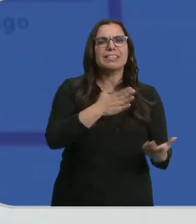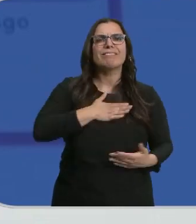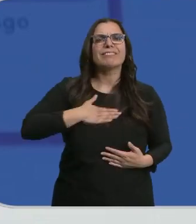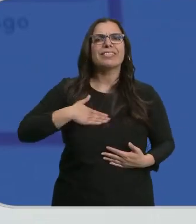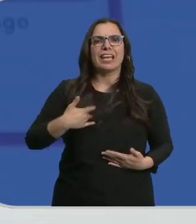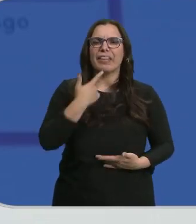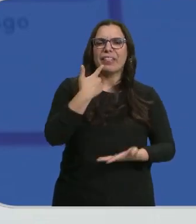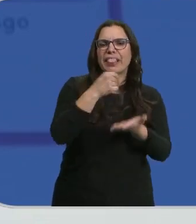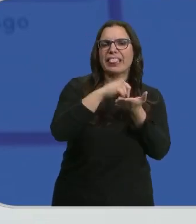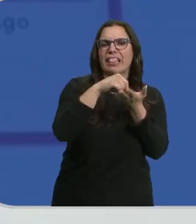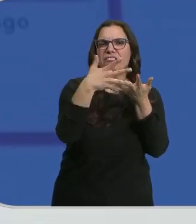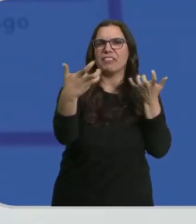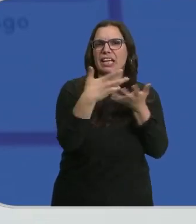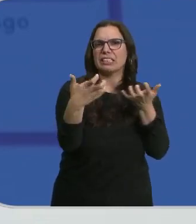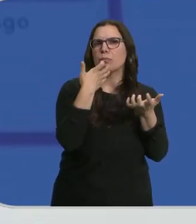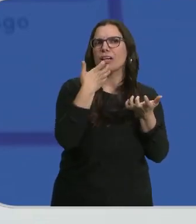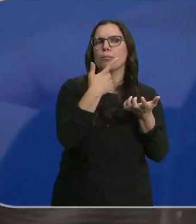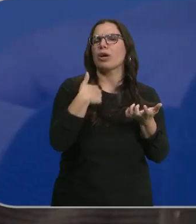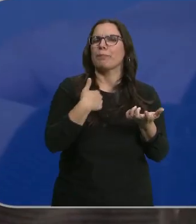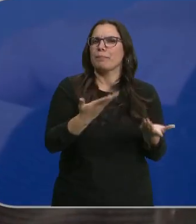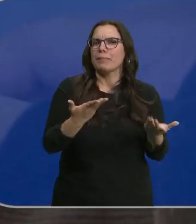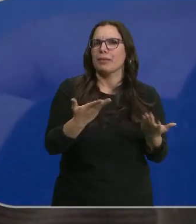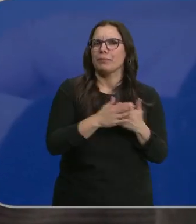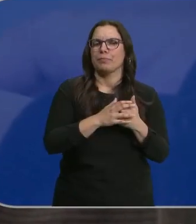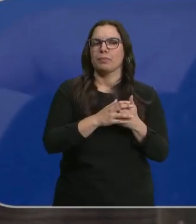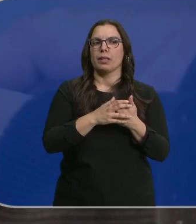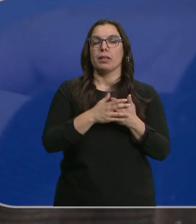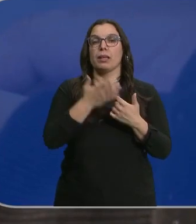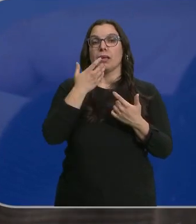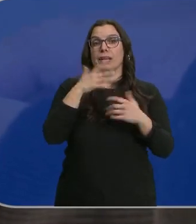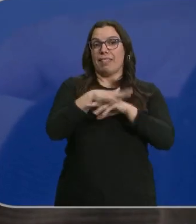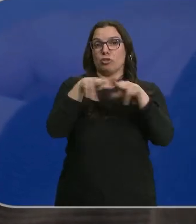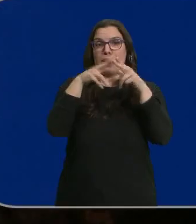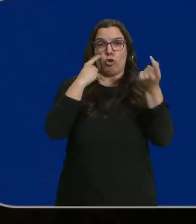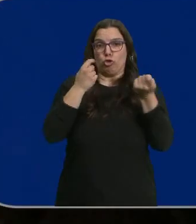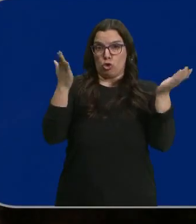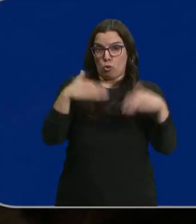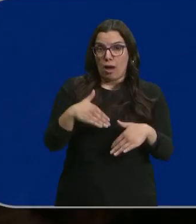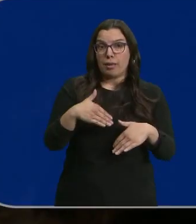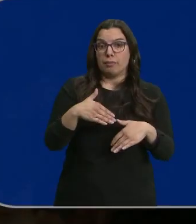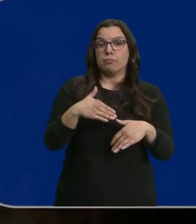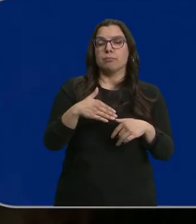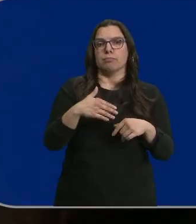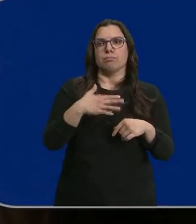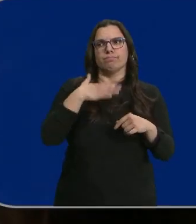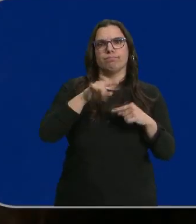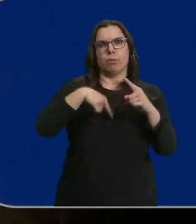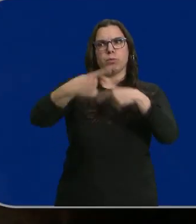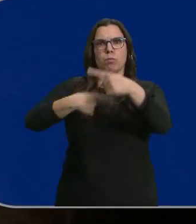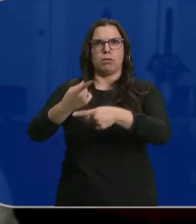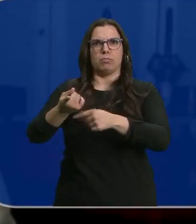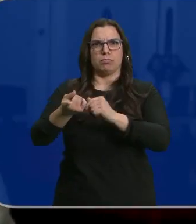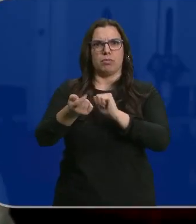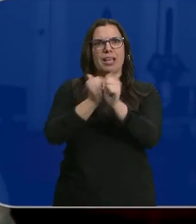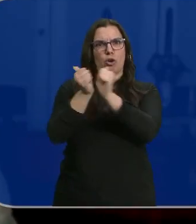quieres decir con esa frase que nos has dicho. El acceso sin control a las redes sociales incita a la imitación. El